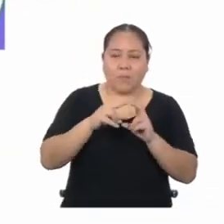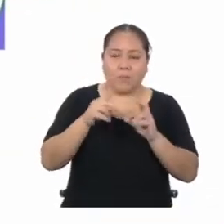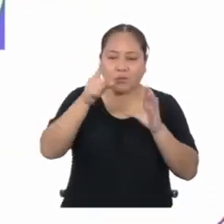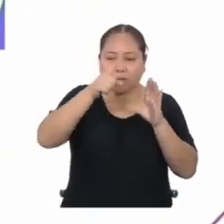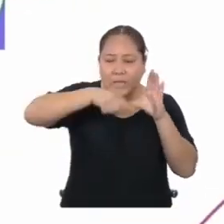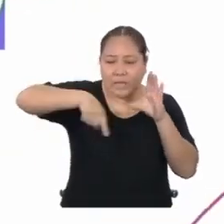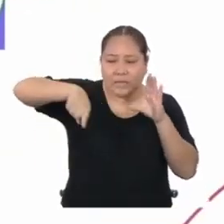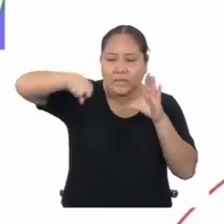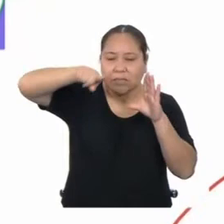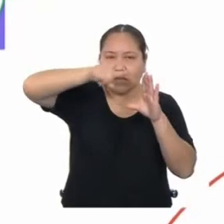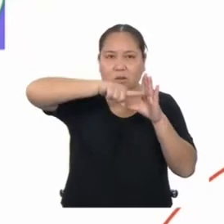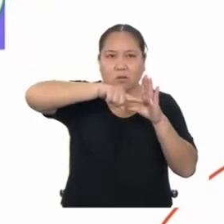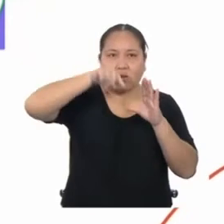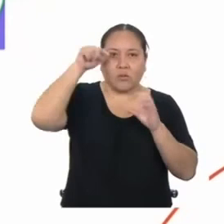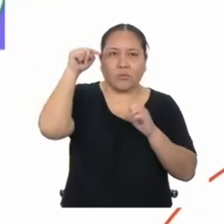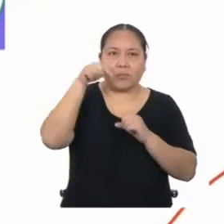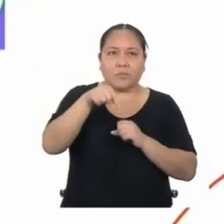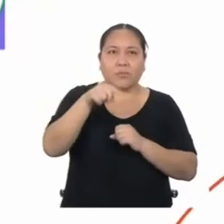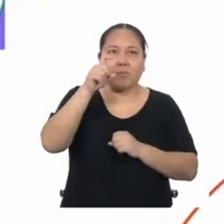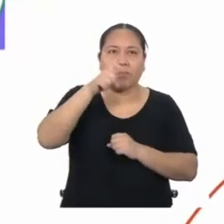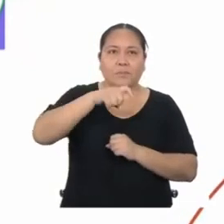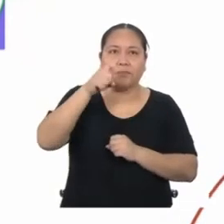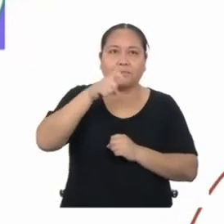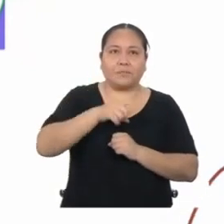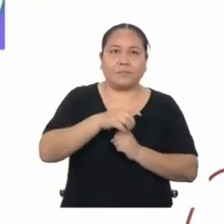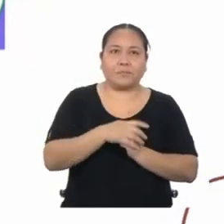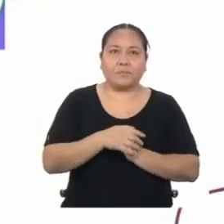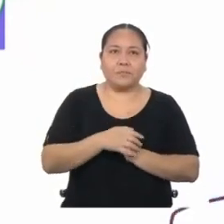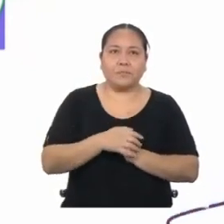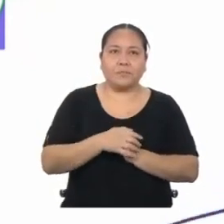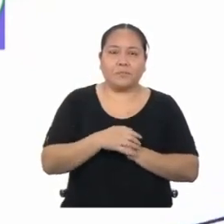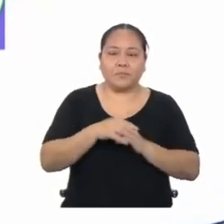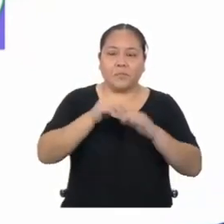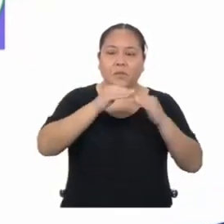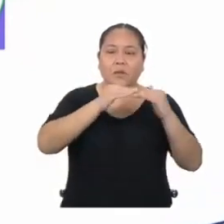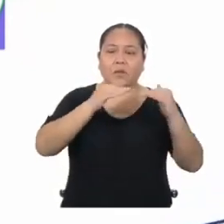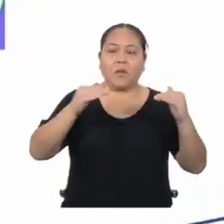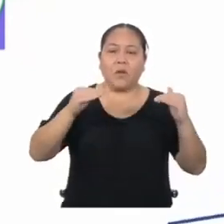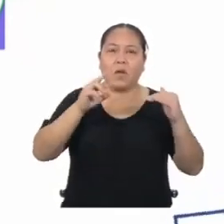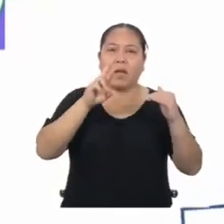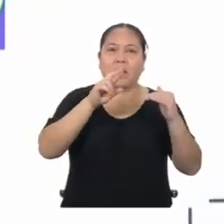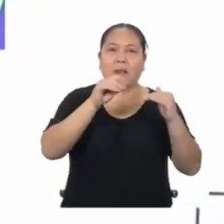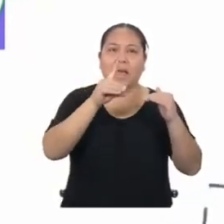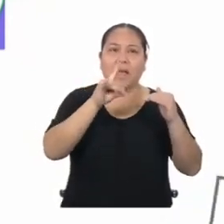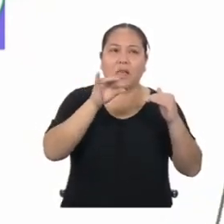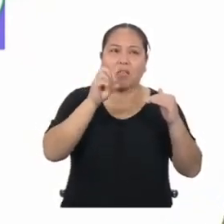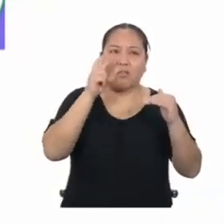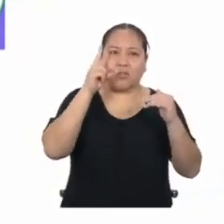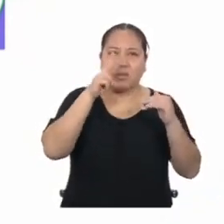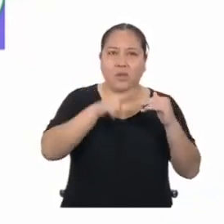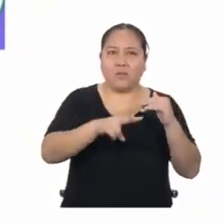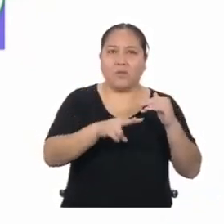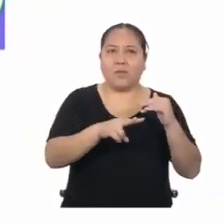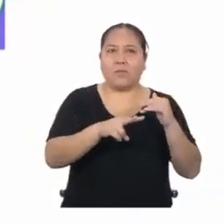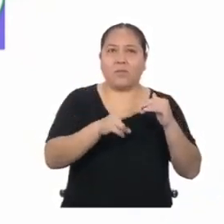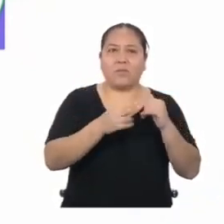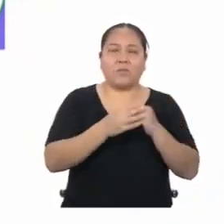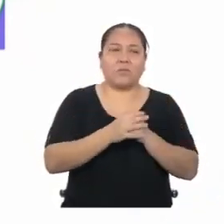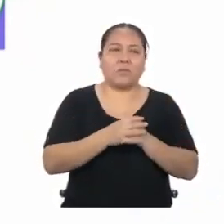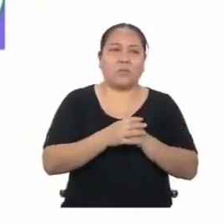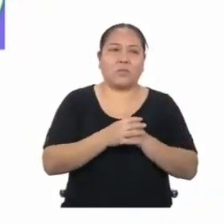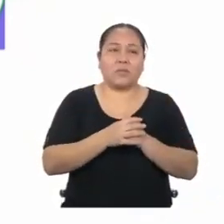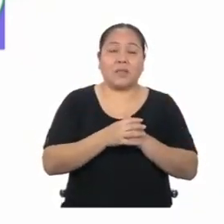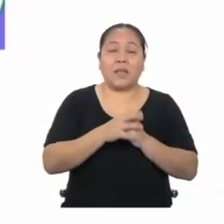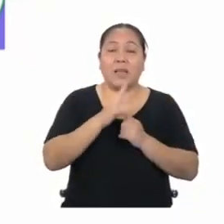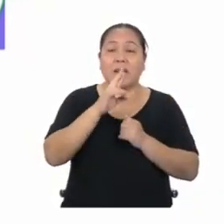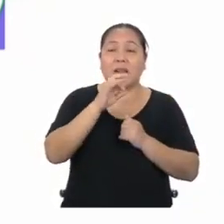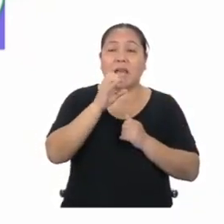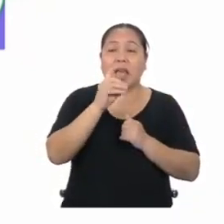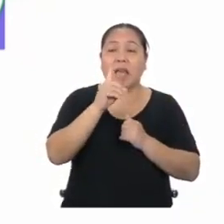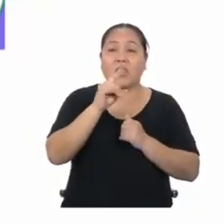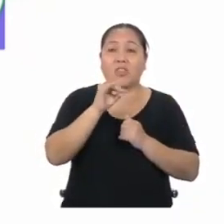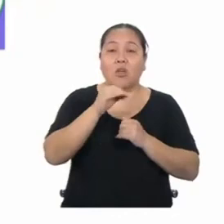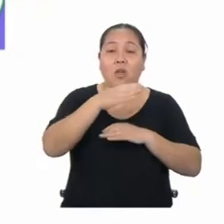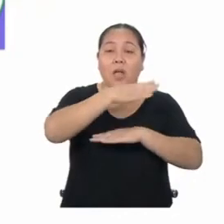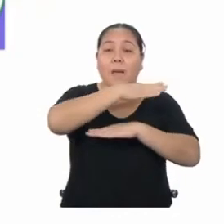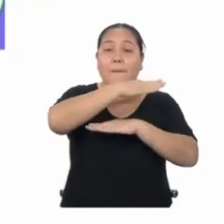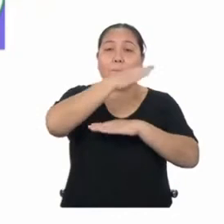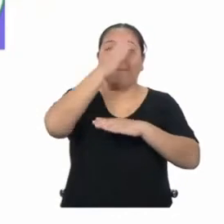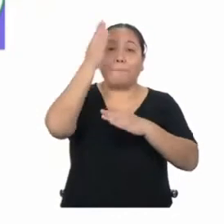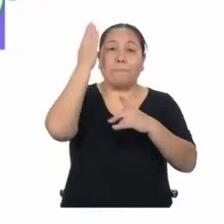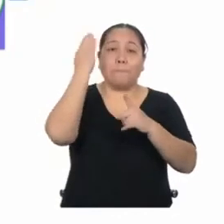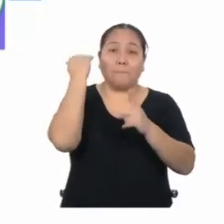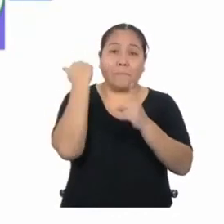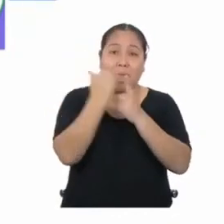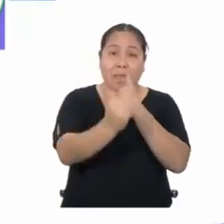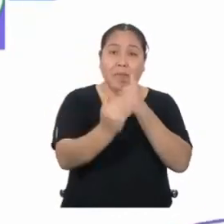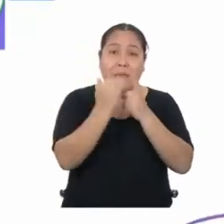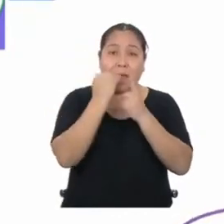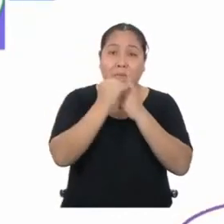círculo. Para eso necesitamos la medida del radio. Como ya vimos, el radio es la mitad del diámetro. Si